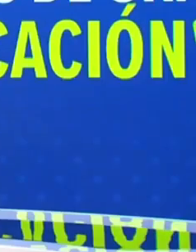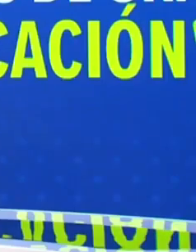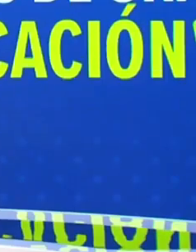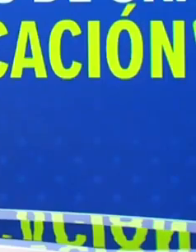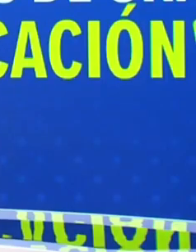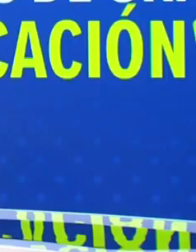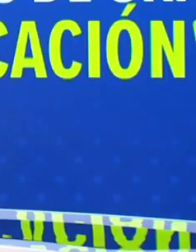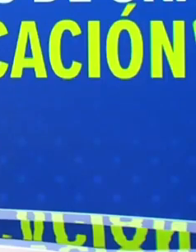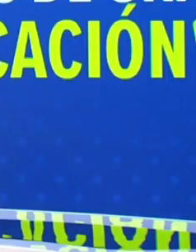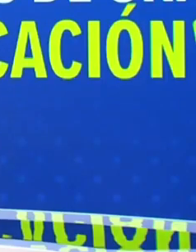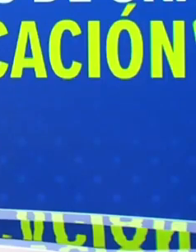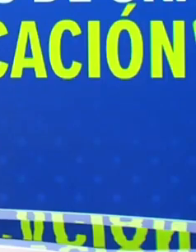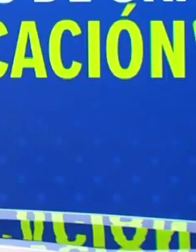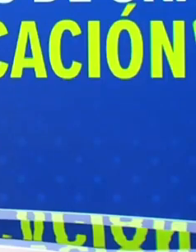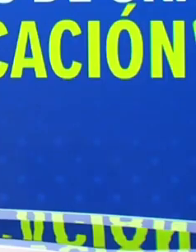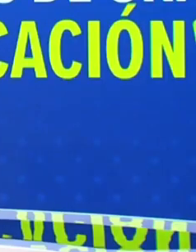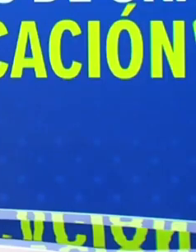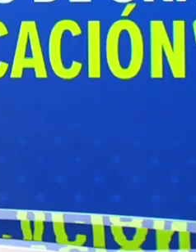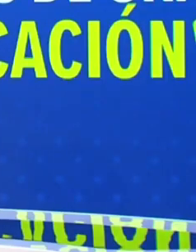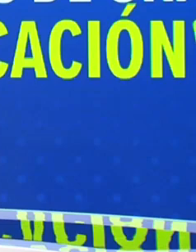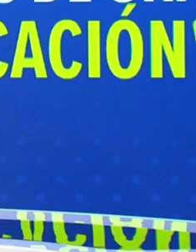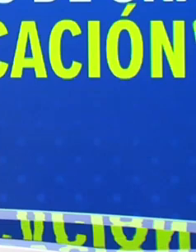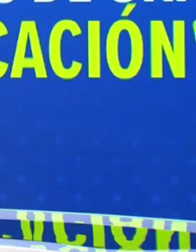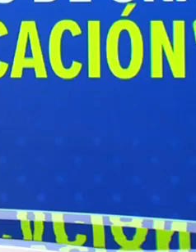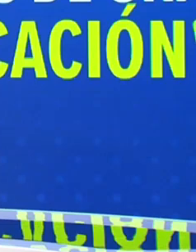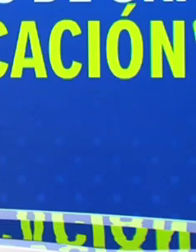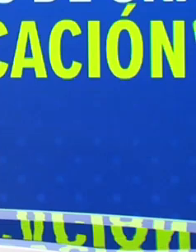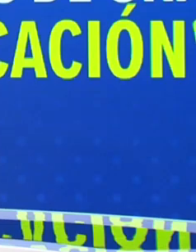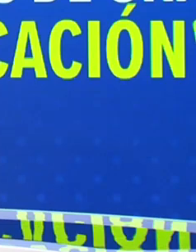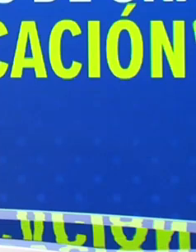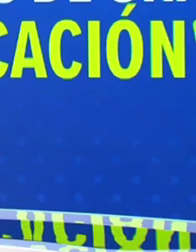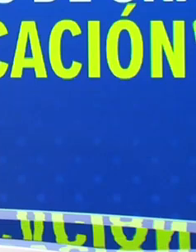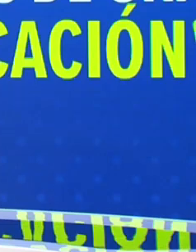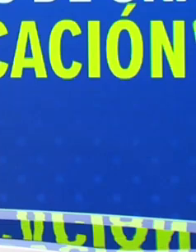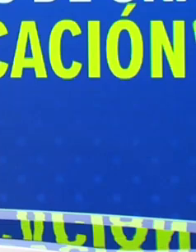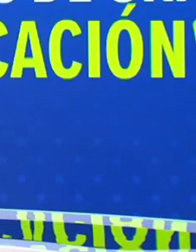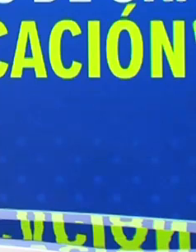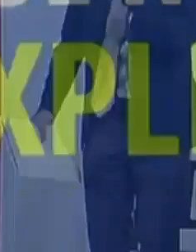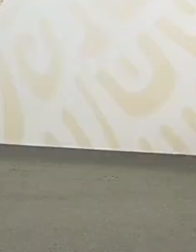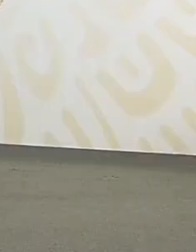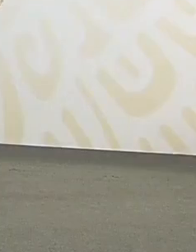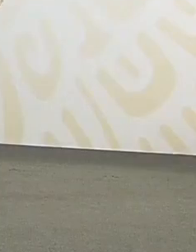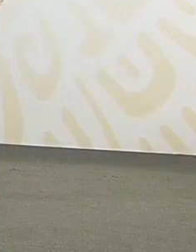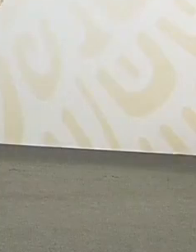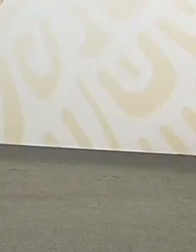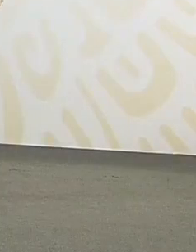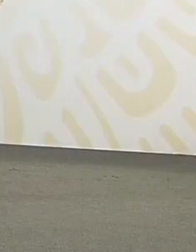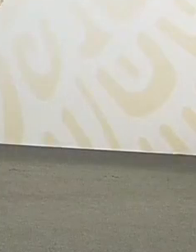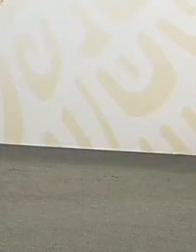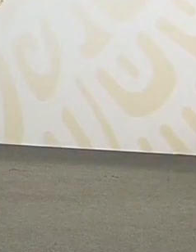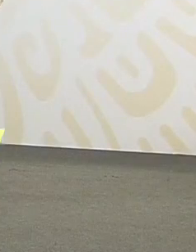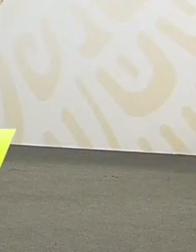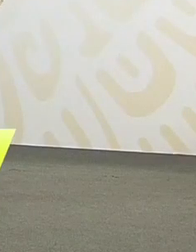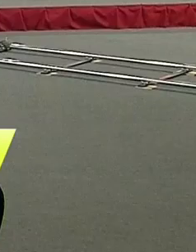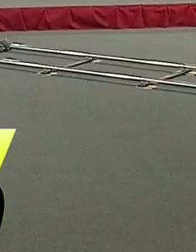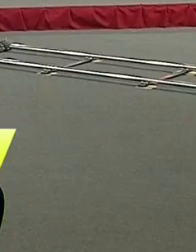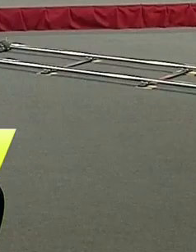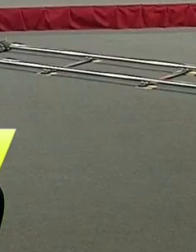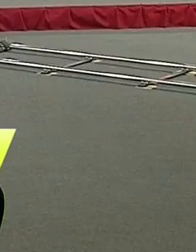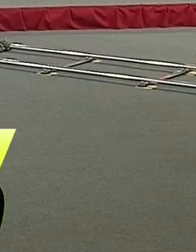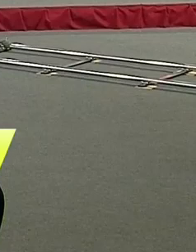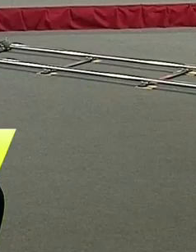Y ya que estamos en temas de Palacio Nacional, le cuento que López Obrador también tuvo palabras para el expresidente Felipe Calderón, a quien le demandó una